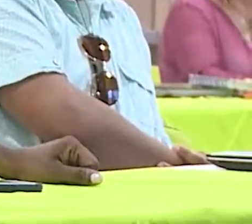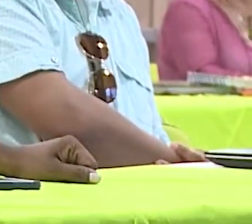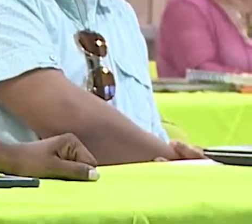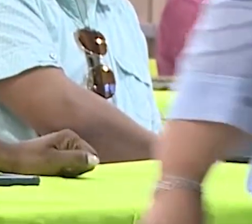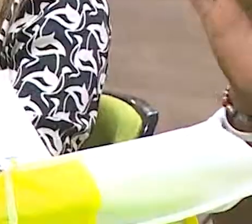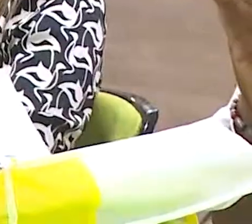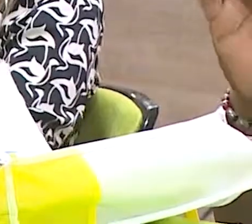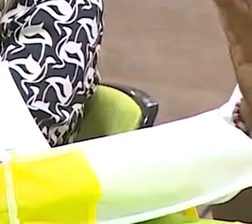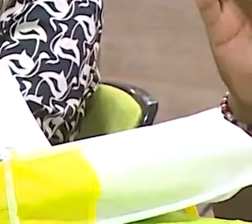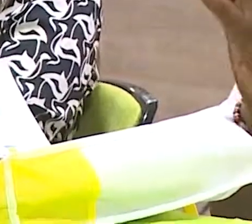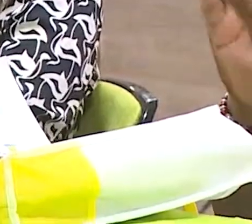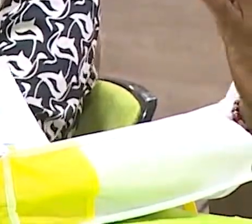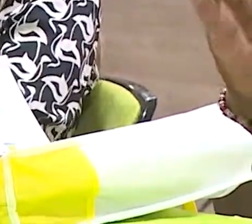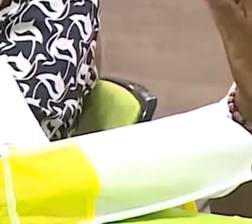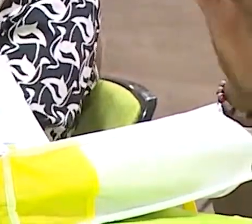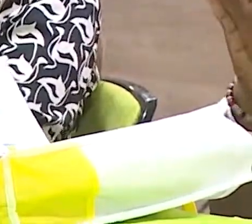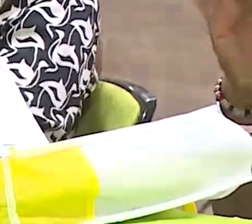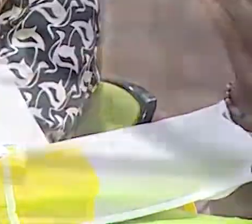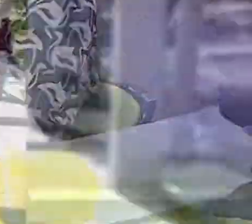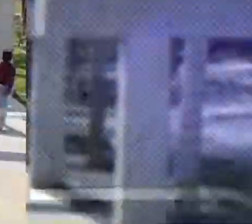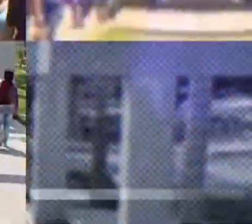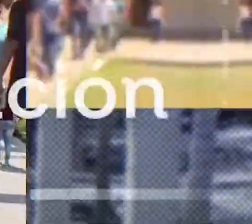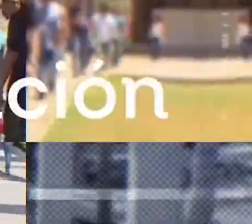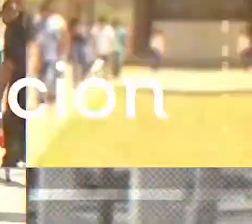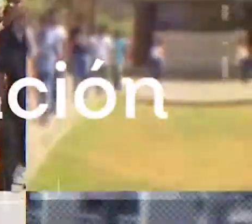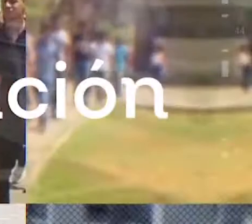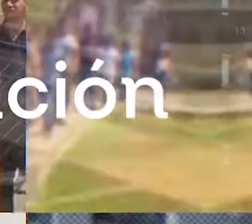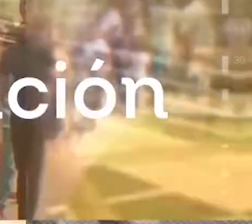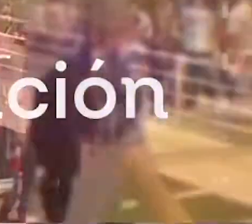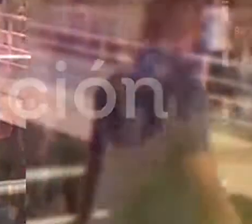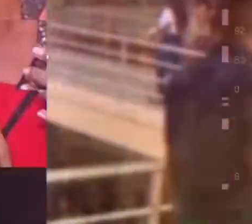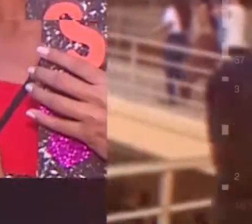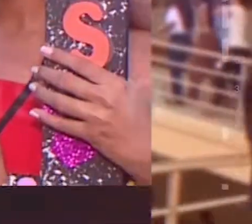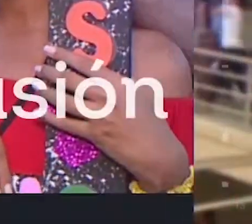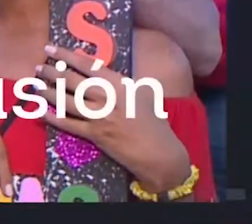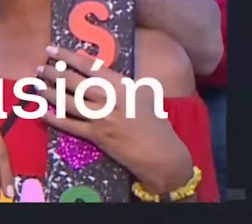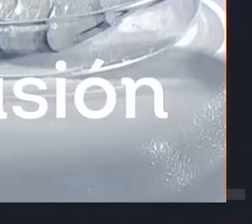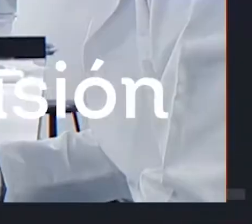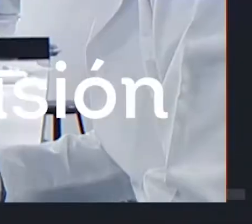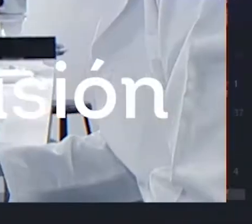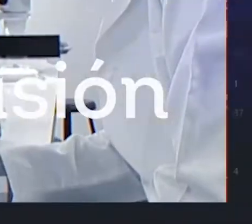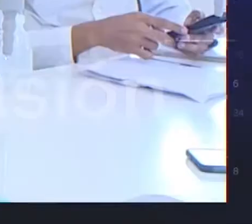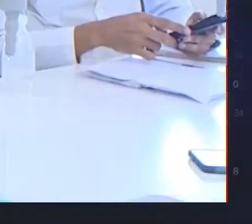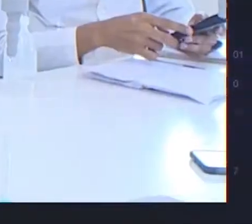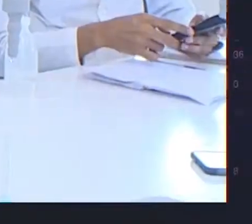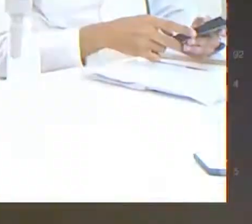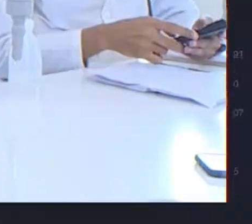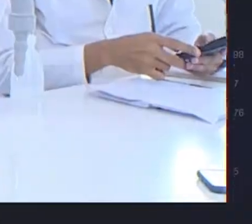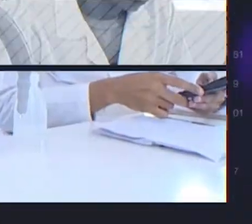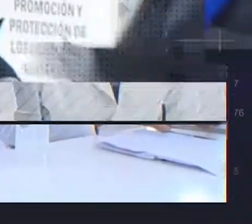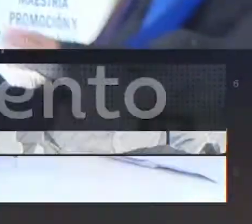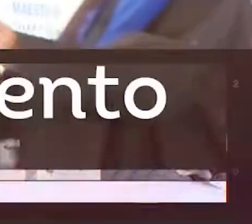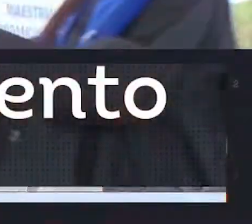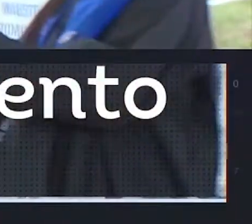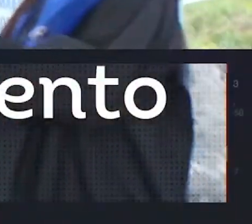territoriales que participaron de este encuentro. Acreditación Inclusión